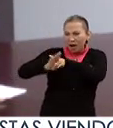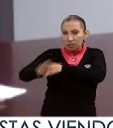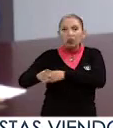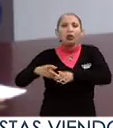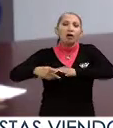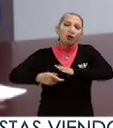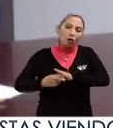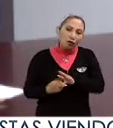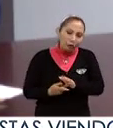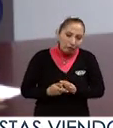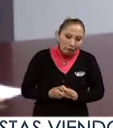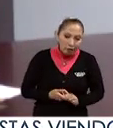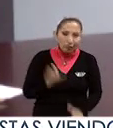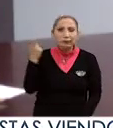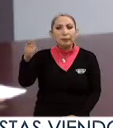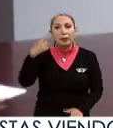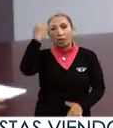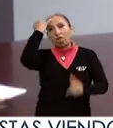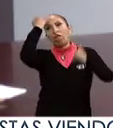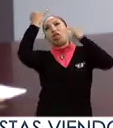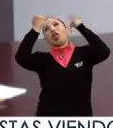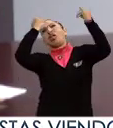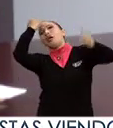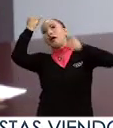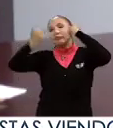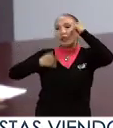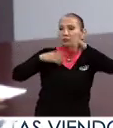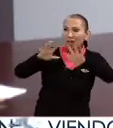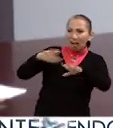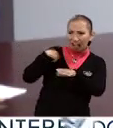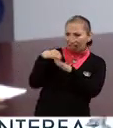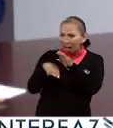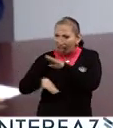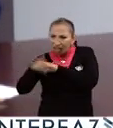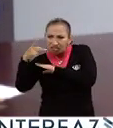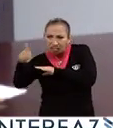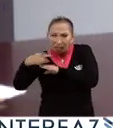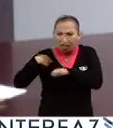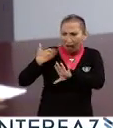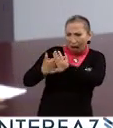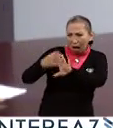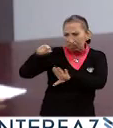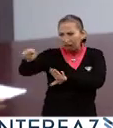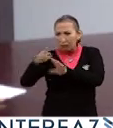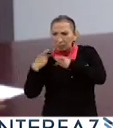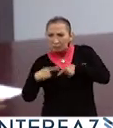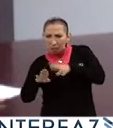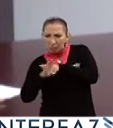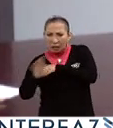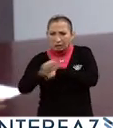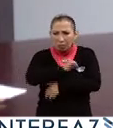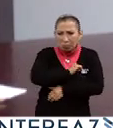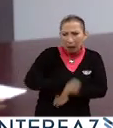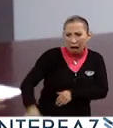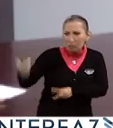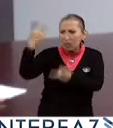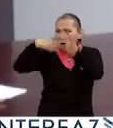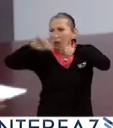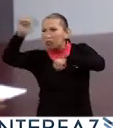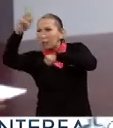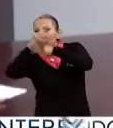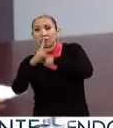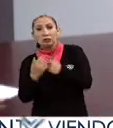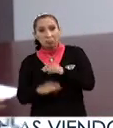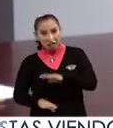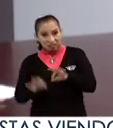otra vez los estigmas y prejuicios sobre los que basan las acusaciones contra la migración no tienen un